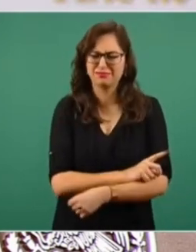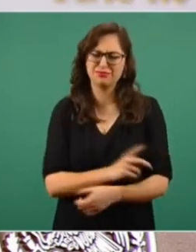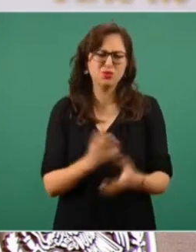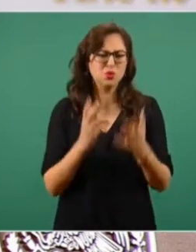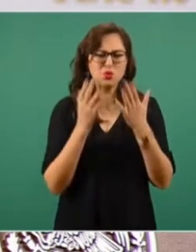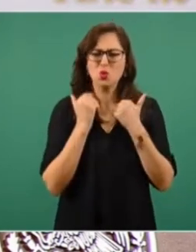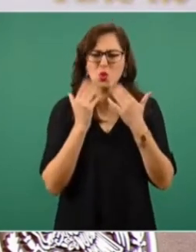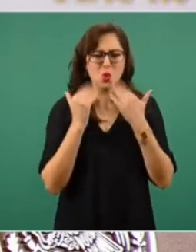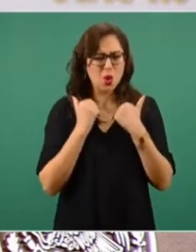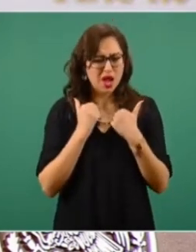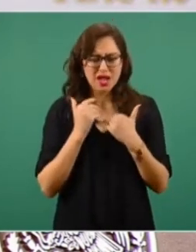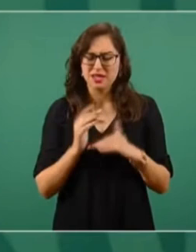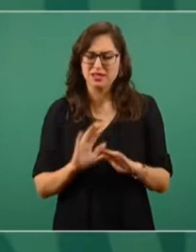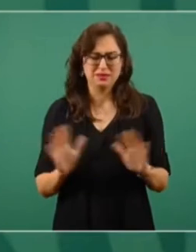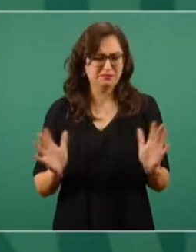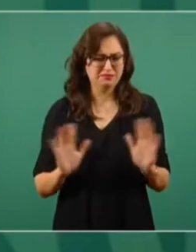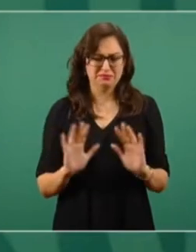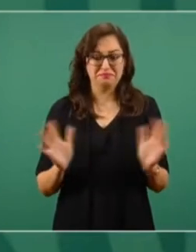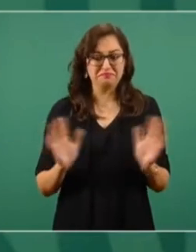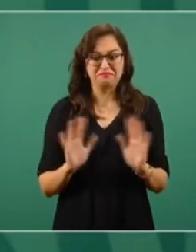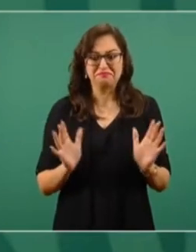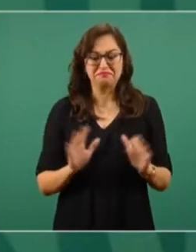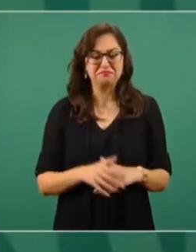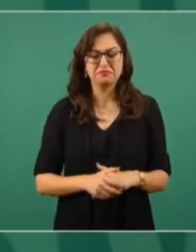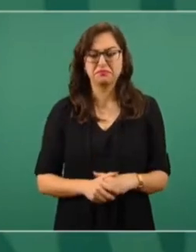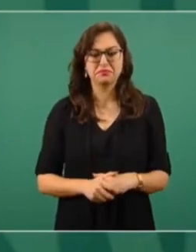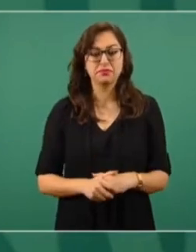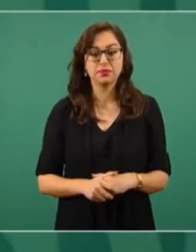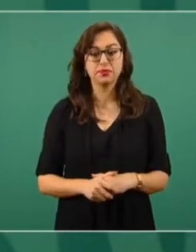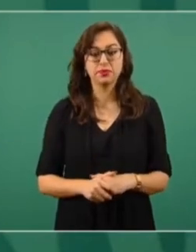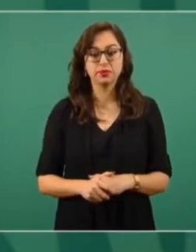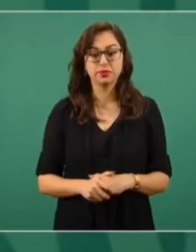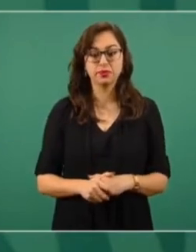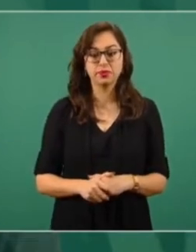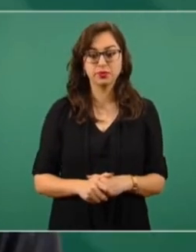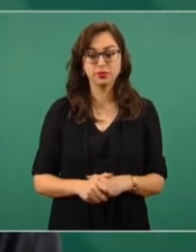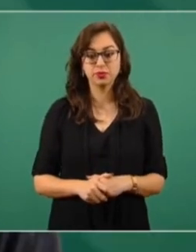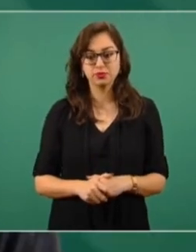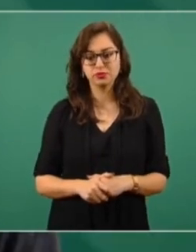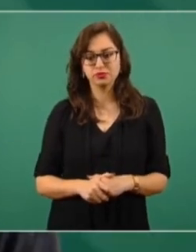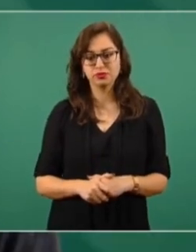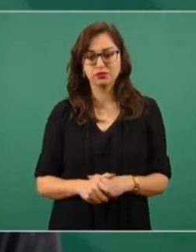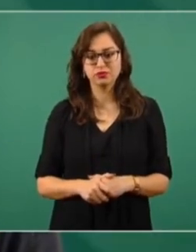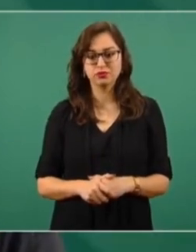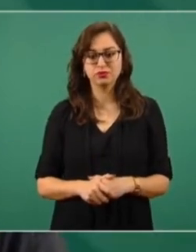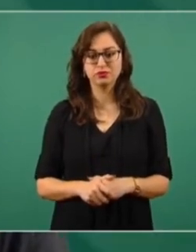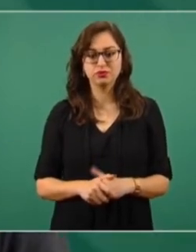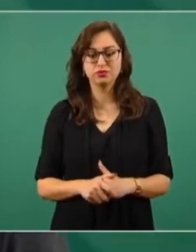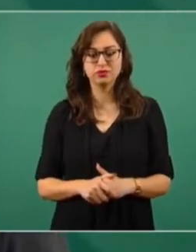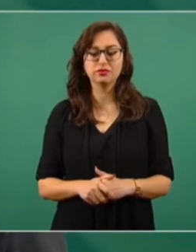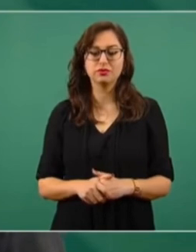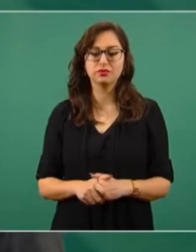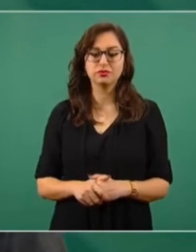como el